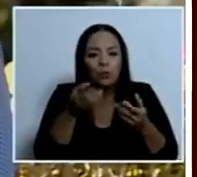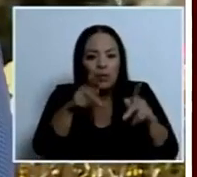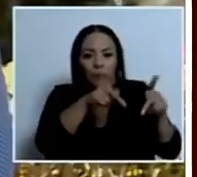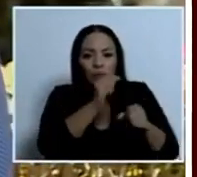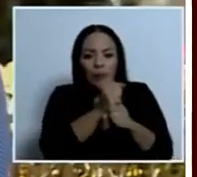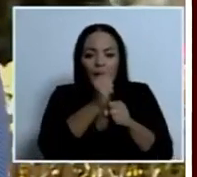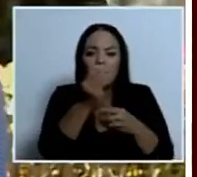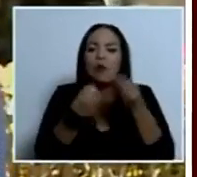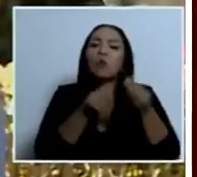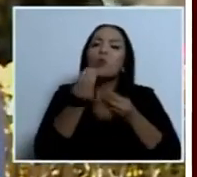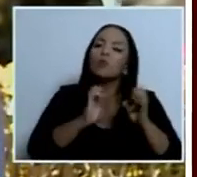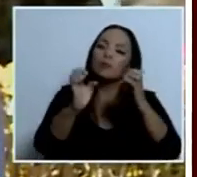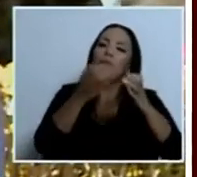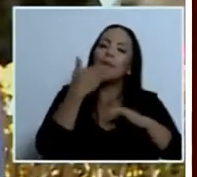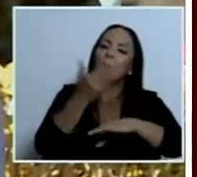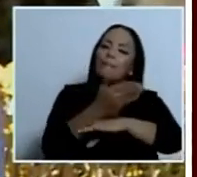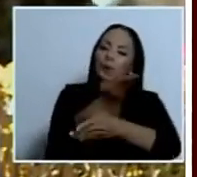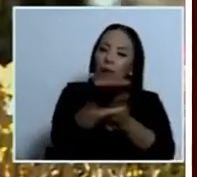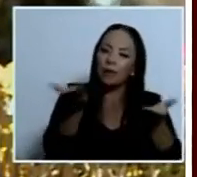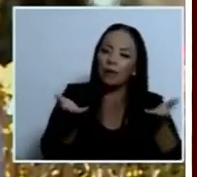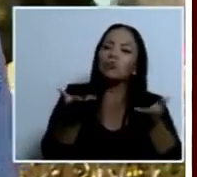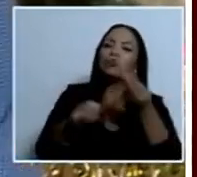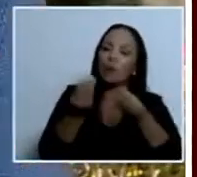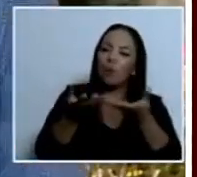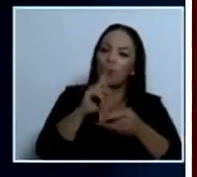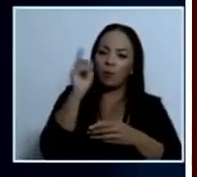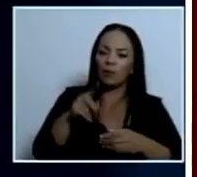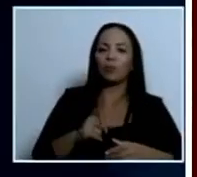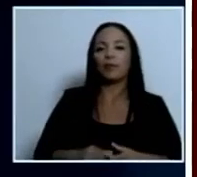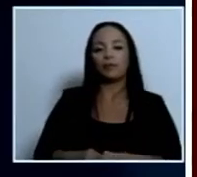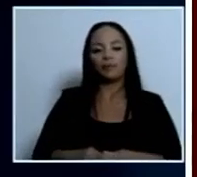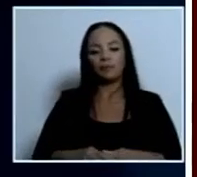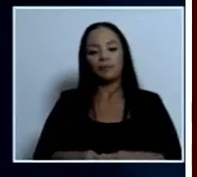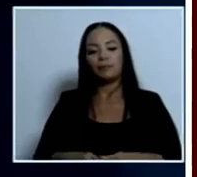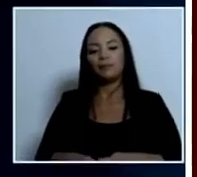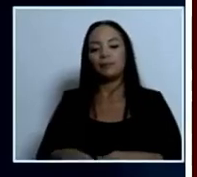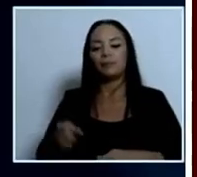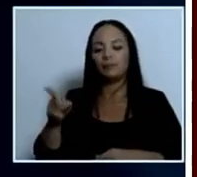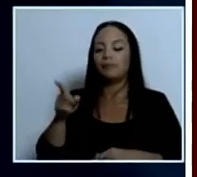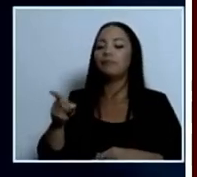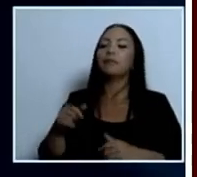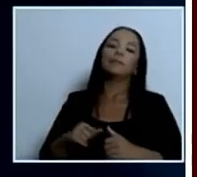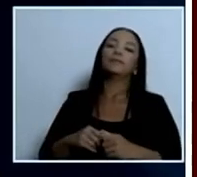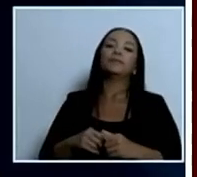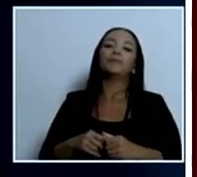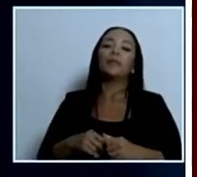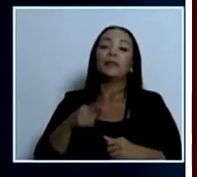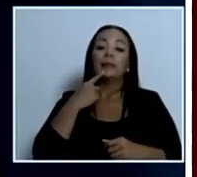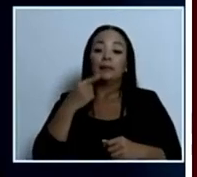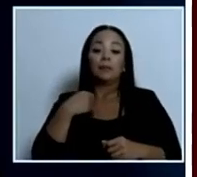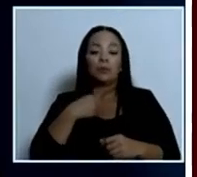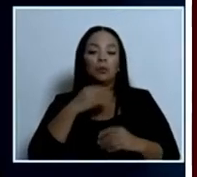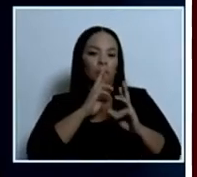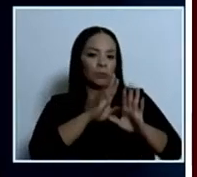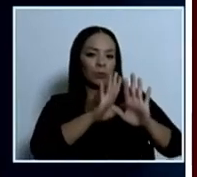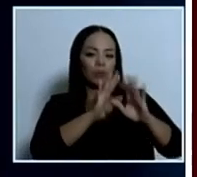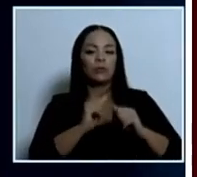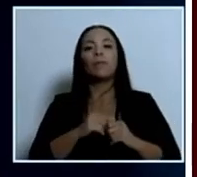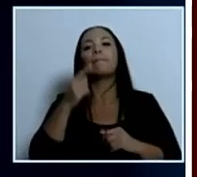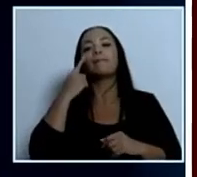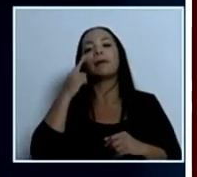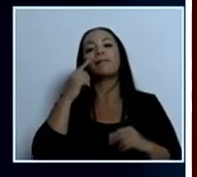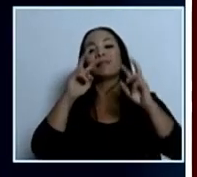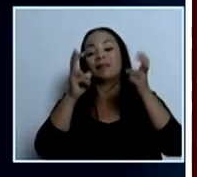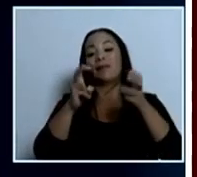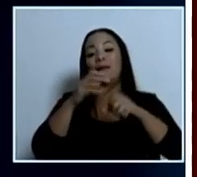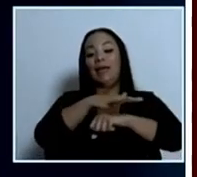ser la estrategia para mejorar esa parte? gracias le contesto señor periodista yo creo que el tema de Isla Bolaños